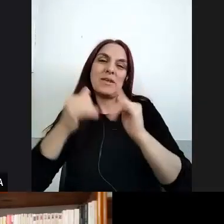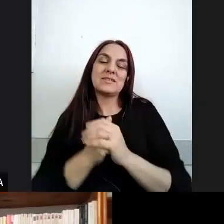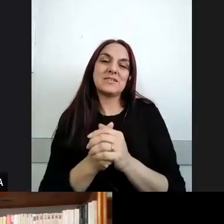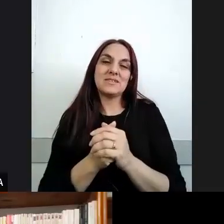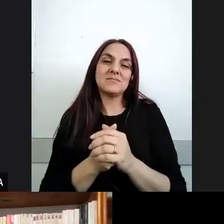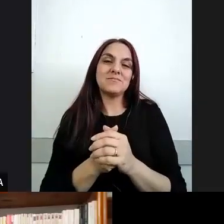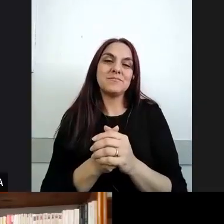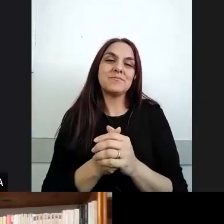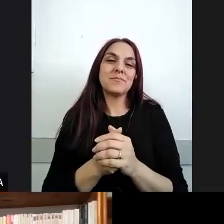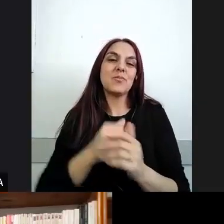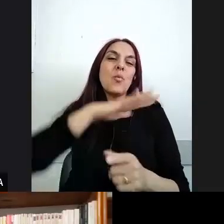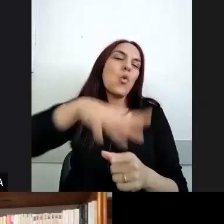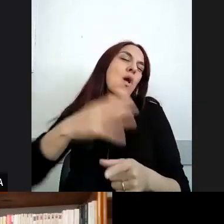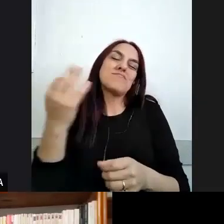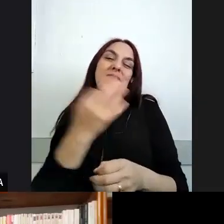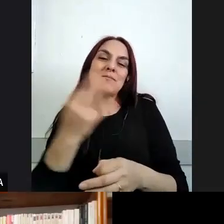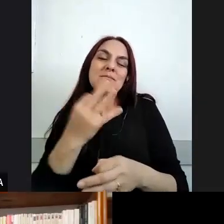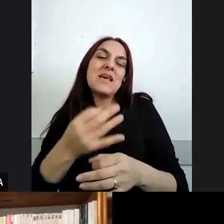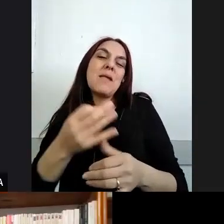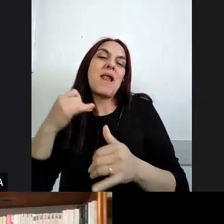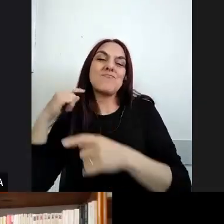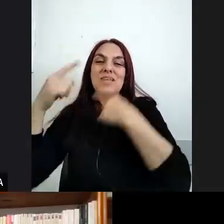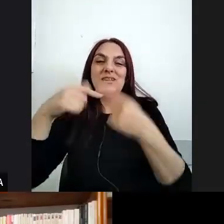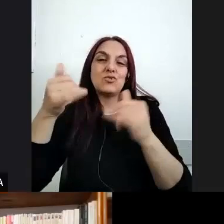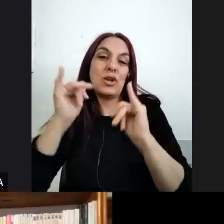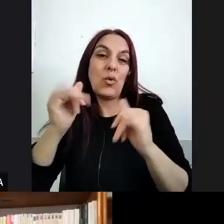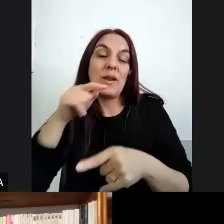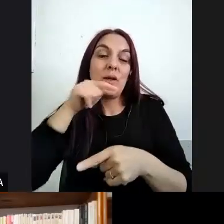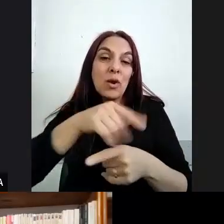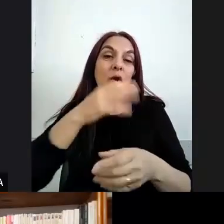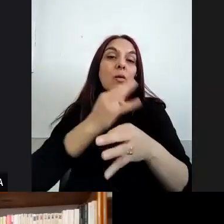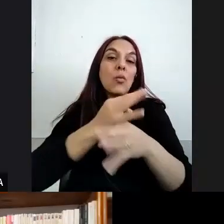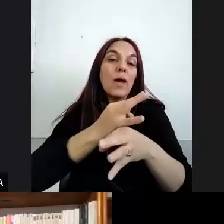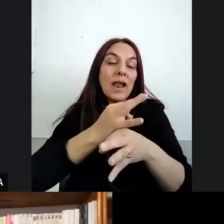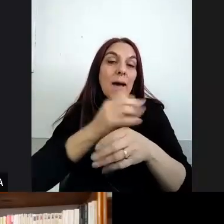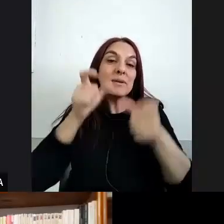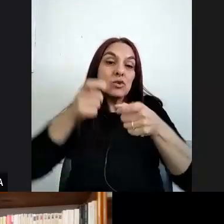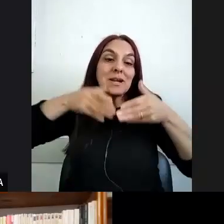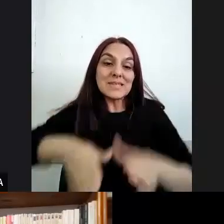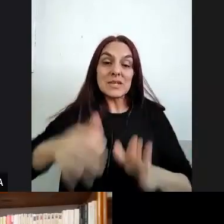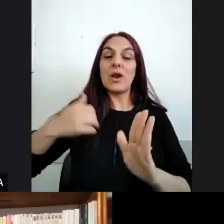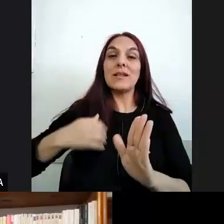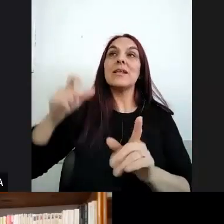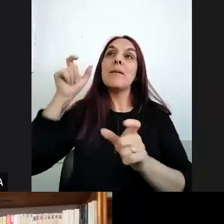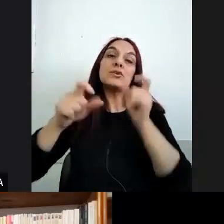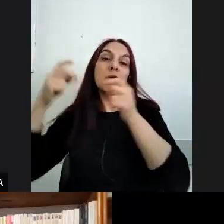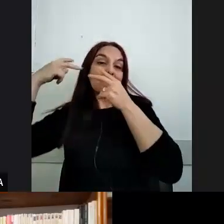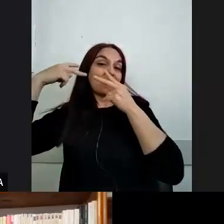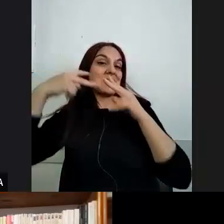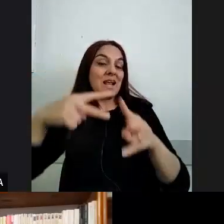fundamental de las generaciones jóvenes y allí digamos nativos y extranjeros eh realizan digamos